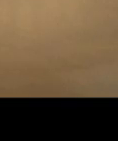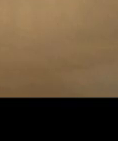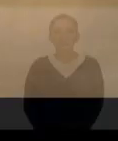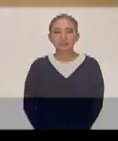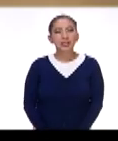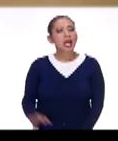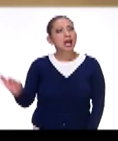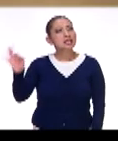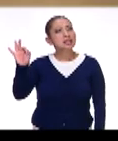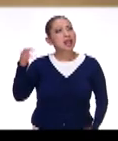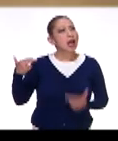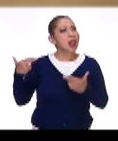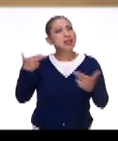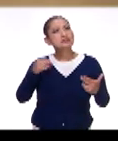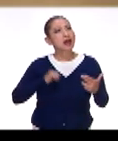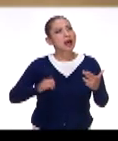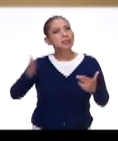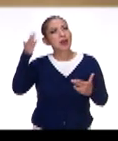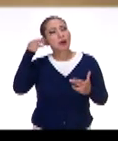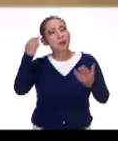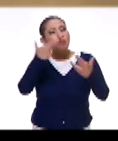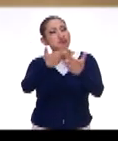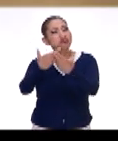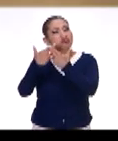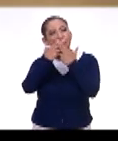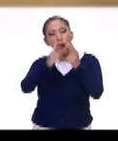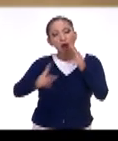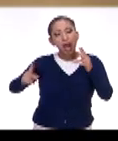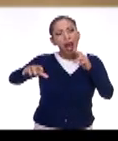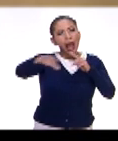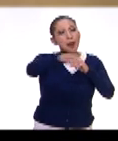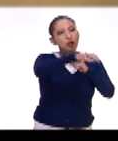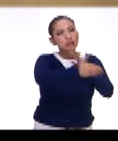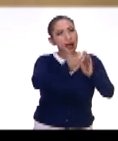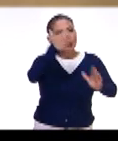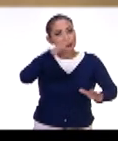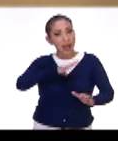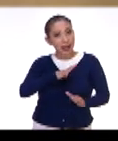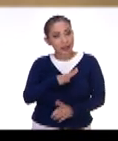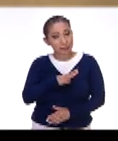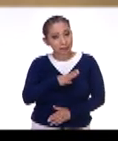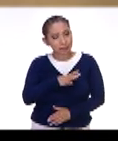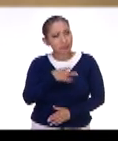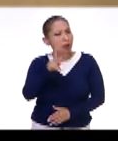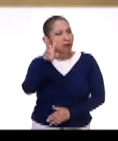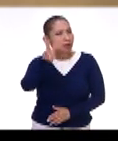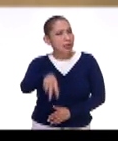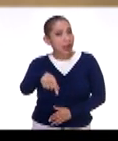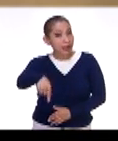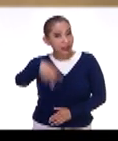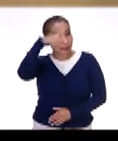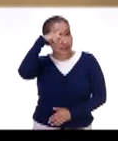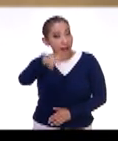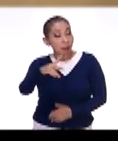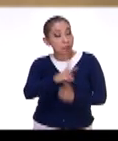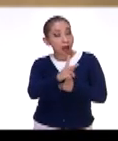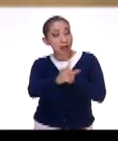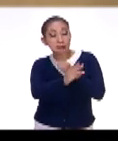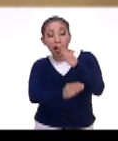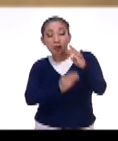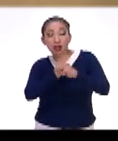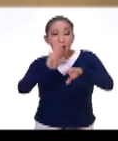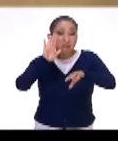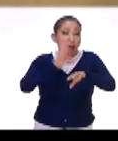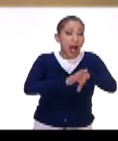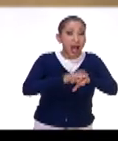Quizás sea la herencia prehispánica por la cantidad de pueblos que nos precedieron. Lo cierto es que México es el país del mundo